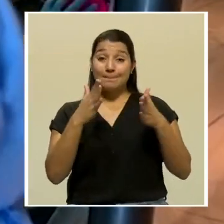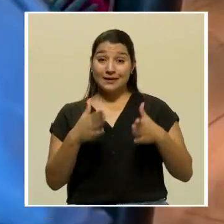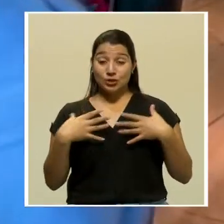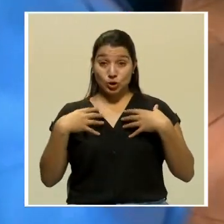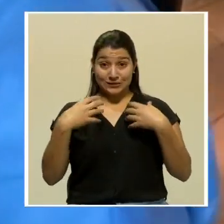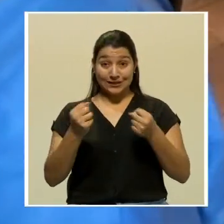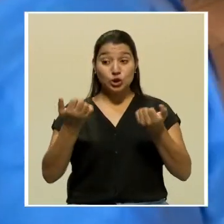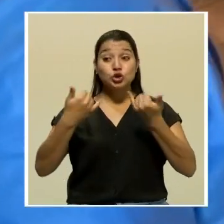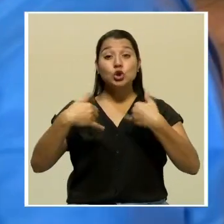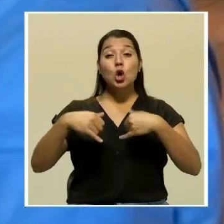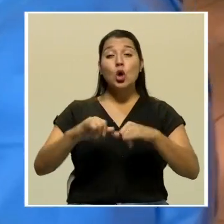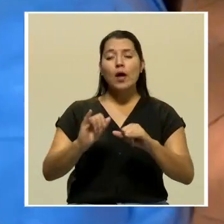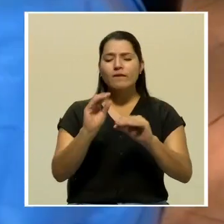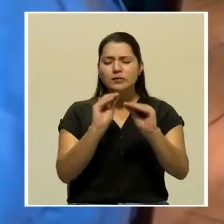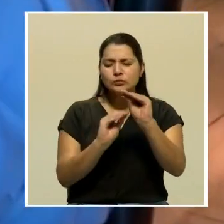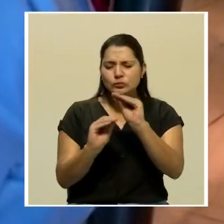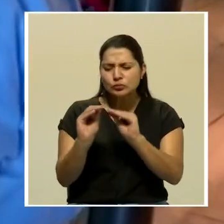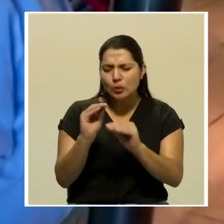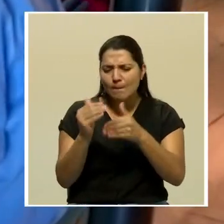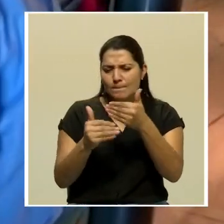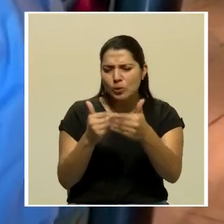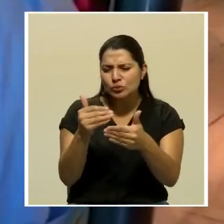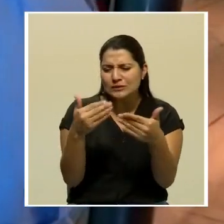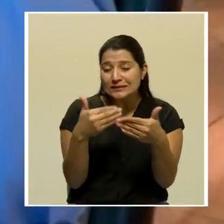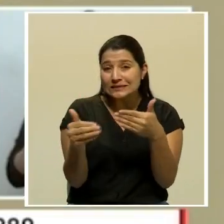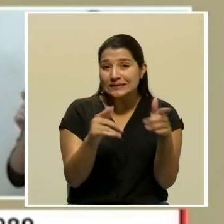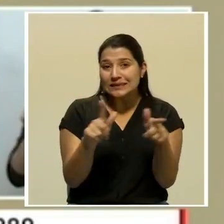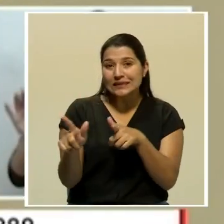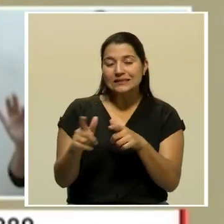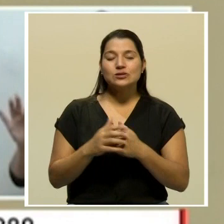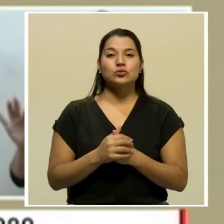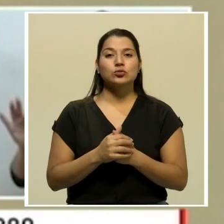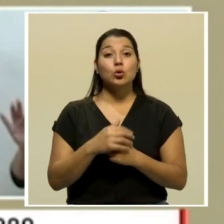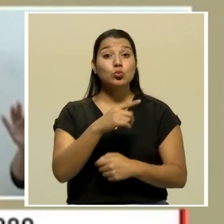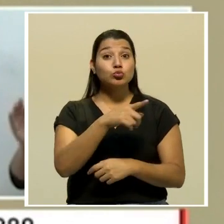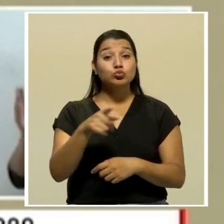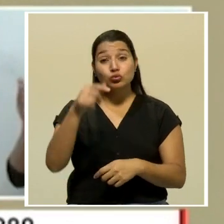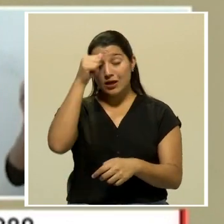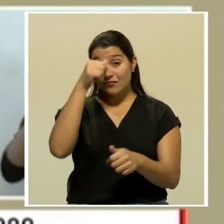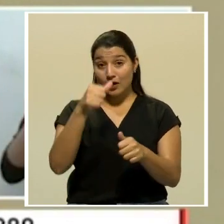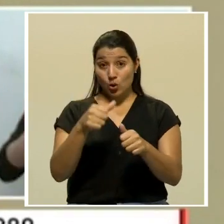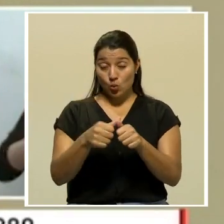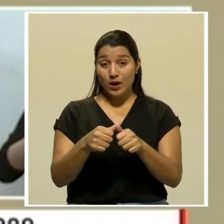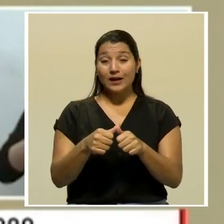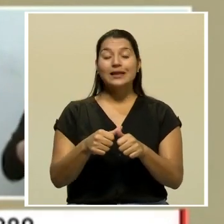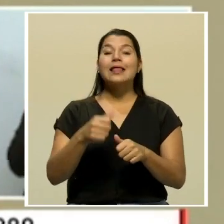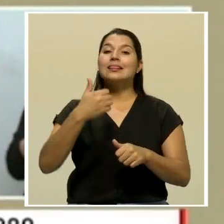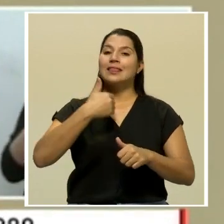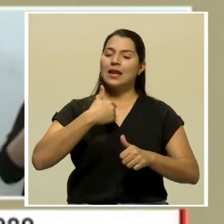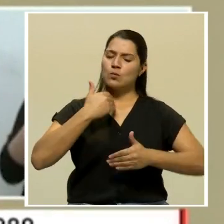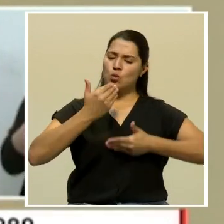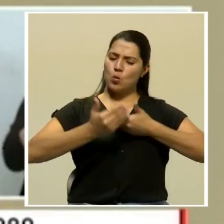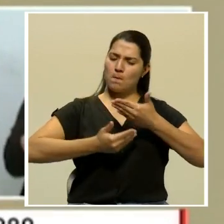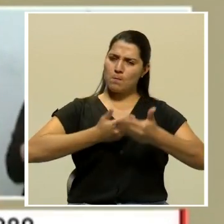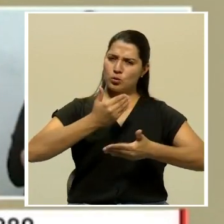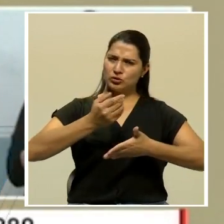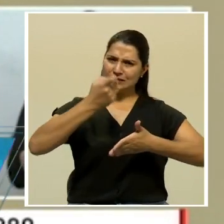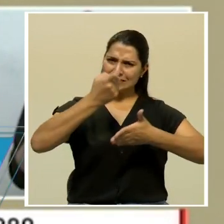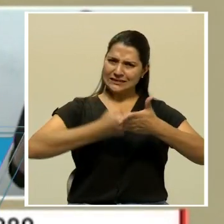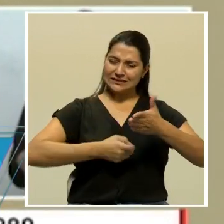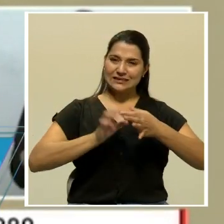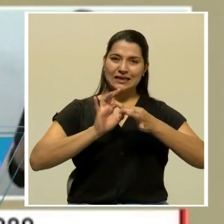que aún se están detallando los protocolos que están casi listos. Recordemos que se va a seguir un protocolo muy estricto